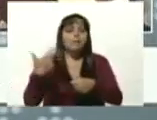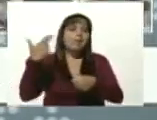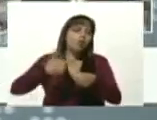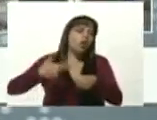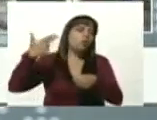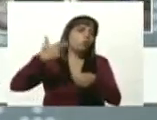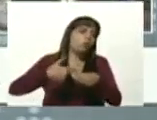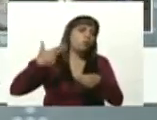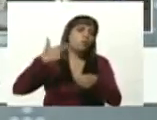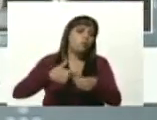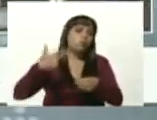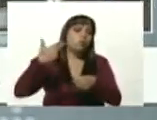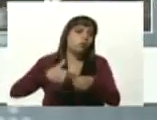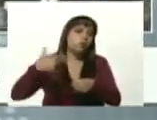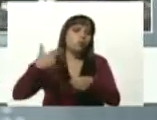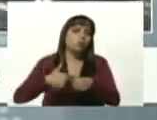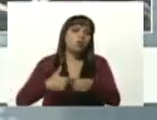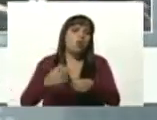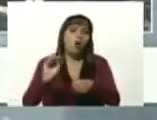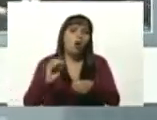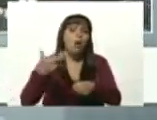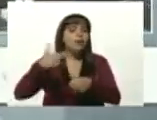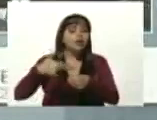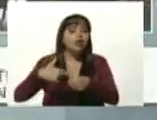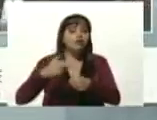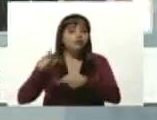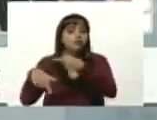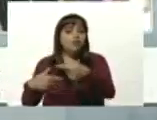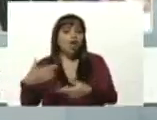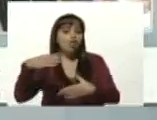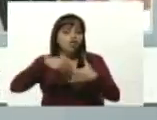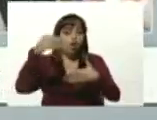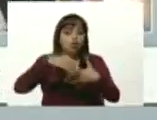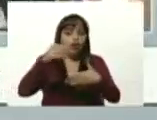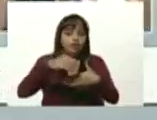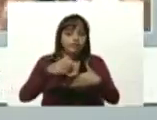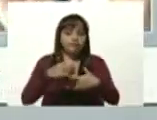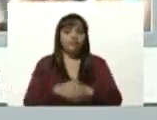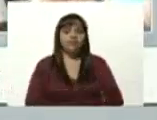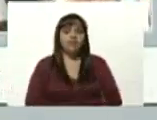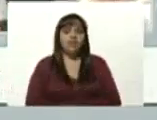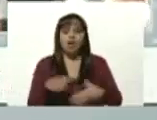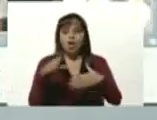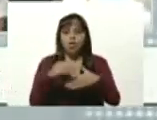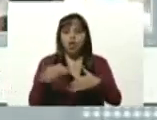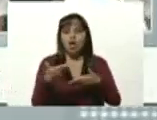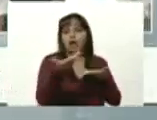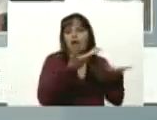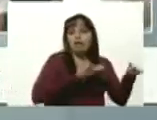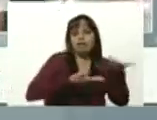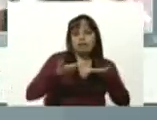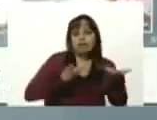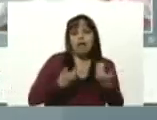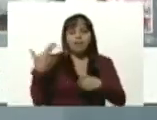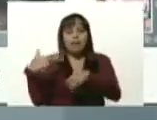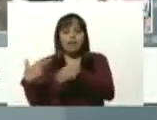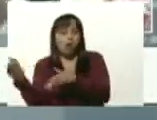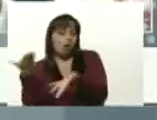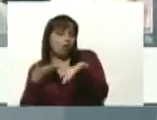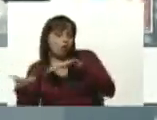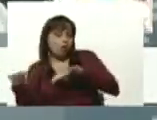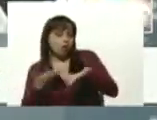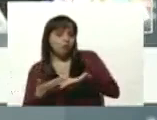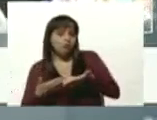del chorro de los petrodólares, caía el chorro de los petrodólares, y el ITSE, y entonces